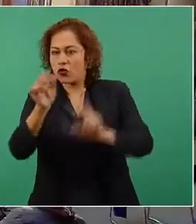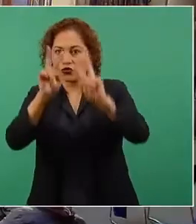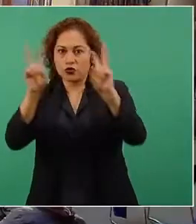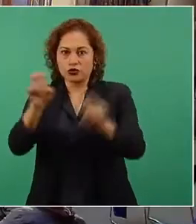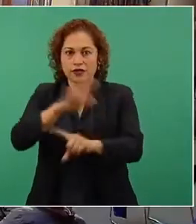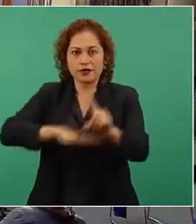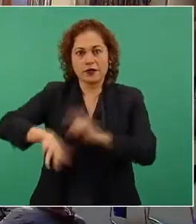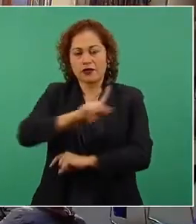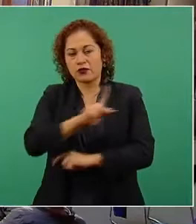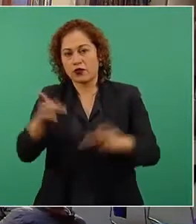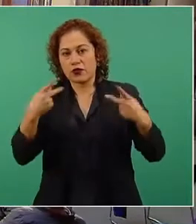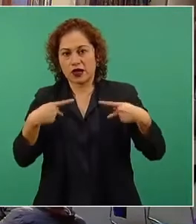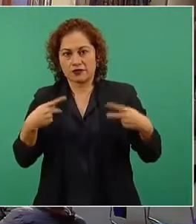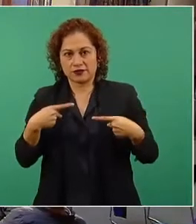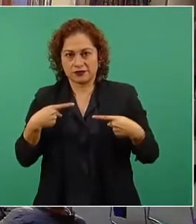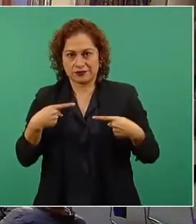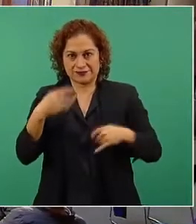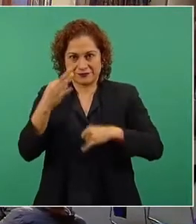siguiente y con esto vamos a finalizar.